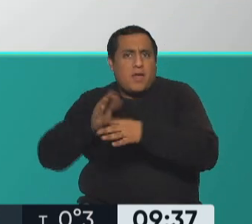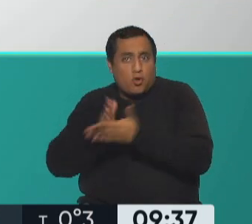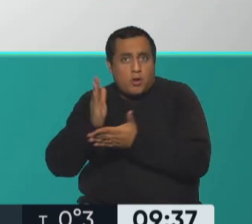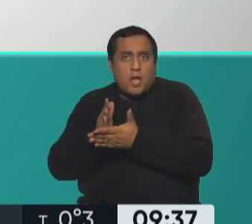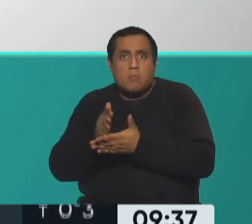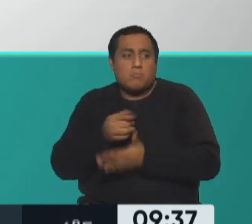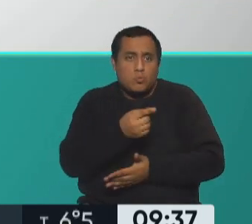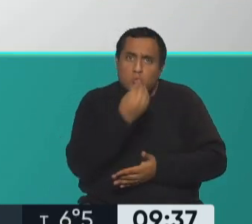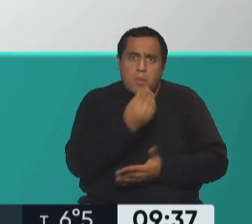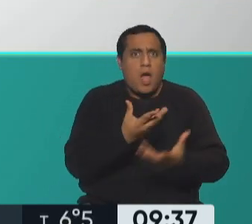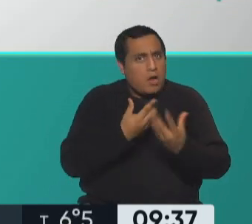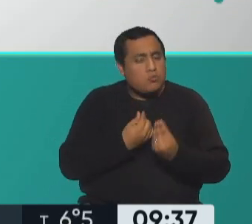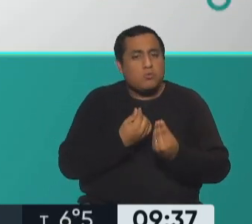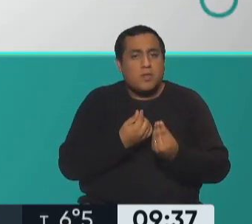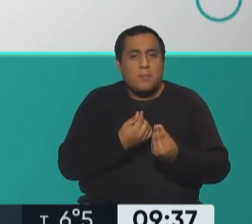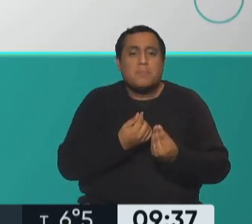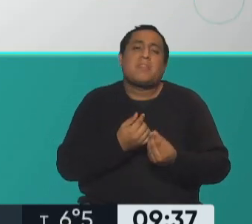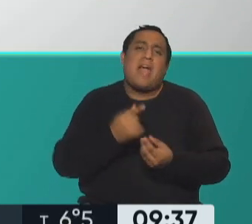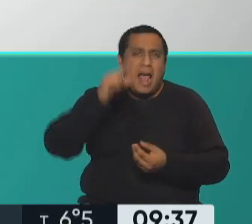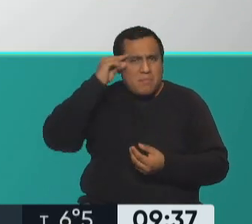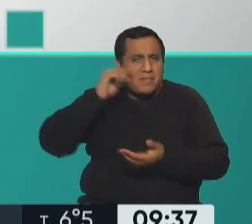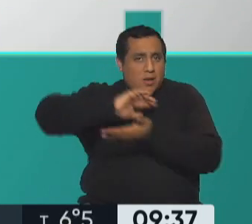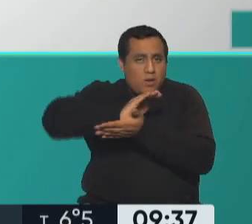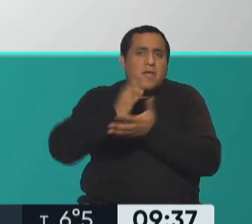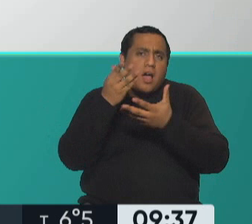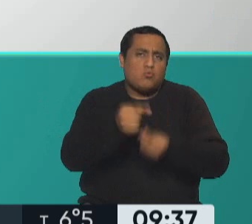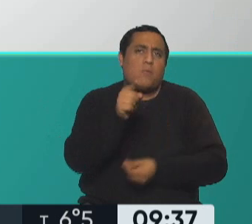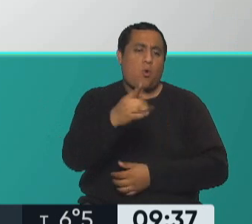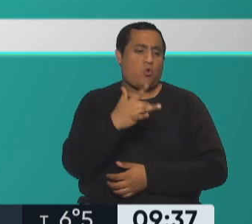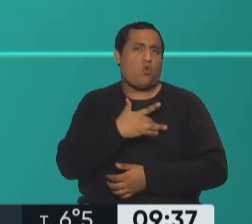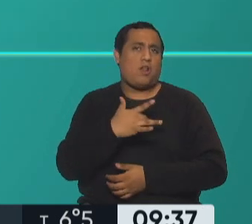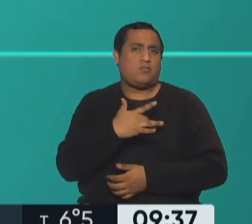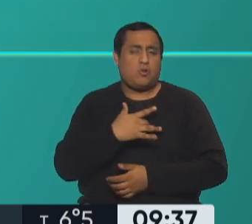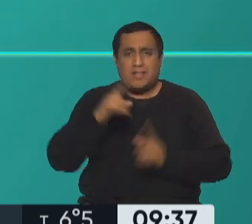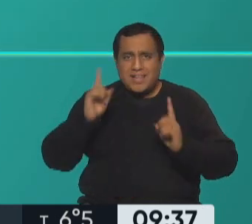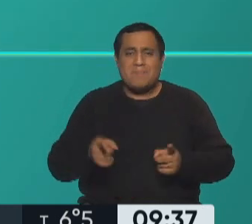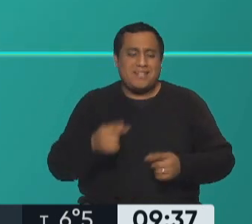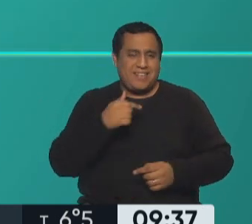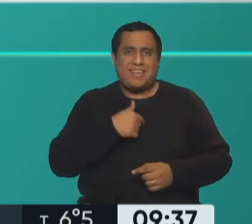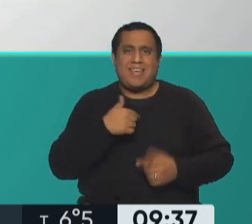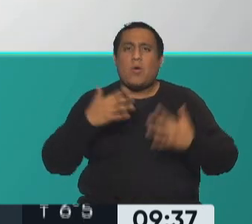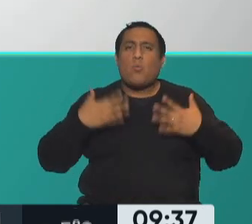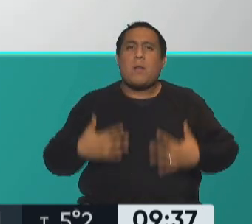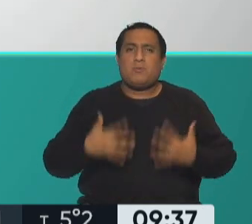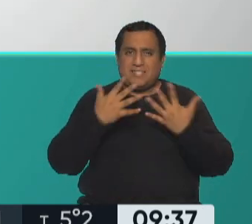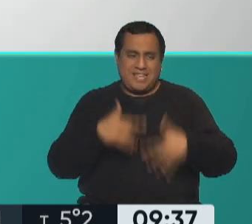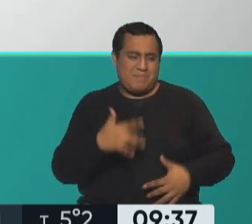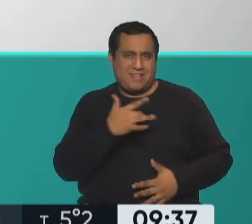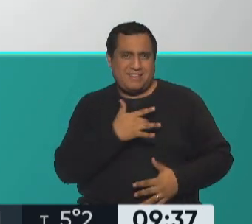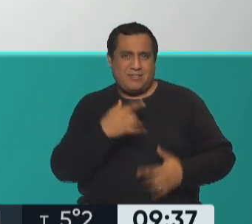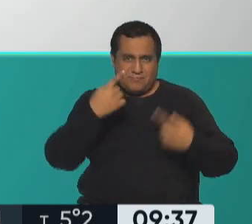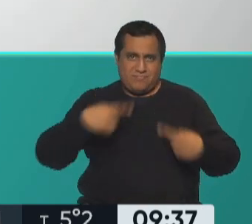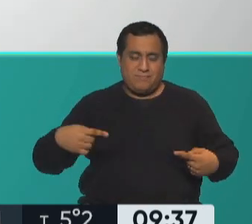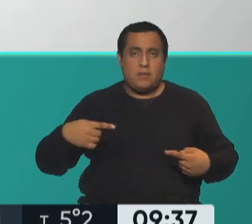almendras, las nueces, son fuentes de proteínas que ayudan a tu corazón, que ayudan a todo tu sistema cardiovascular también,